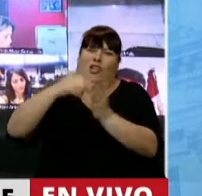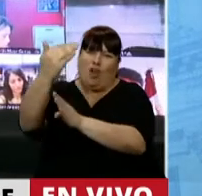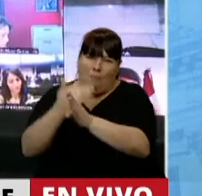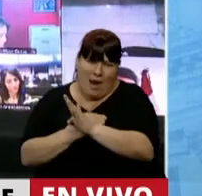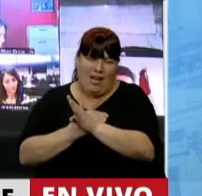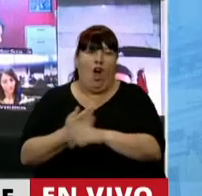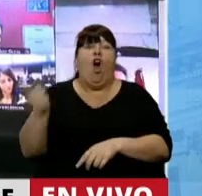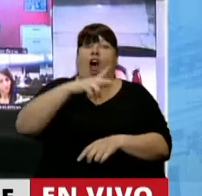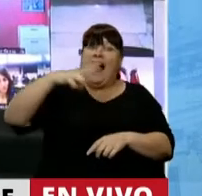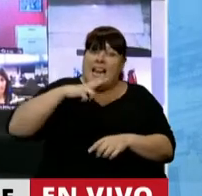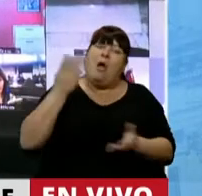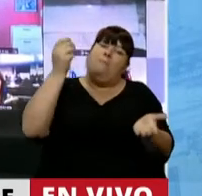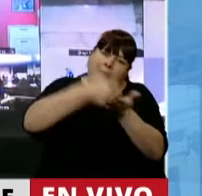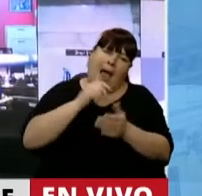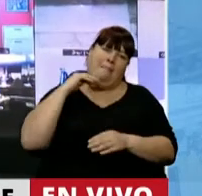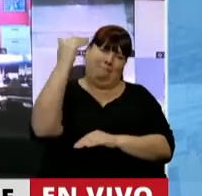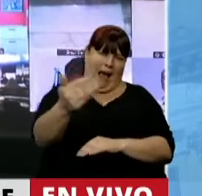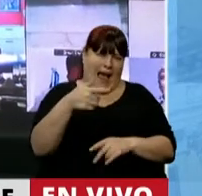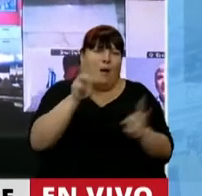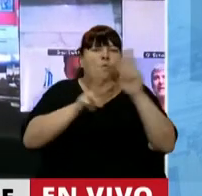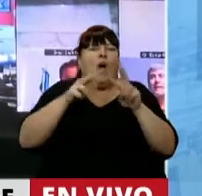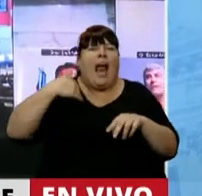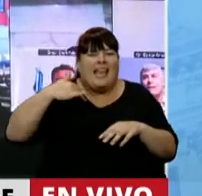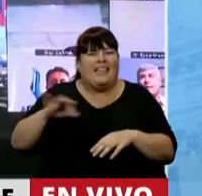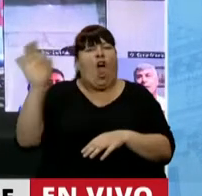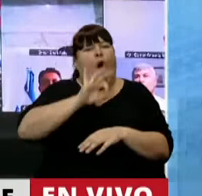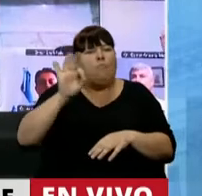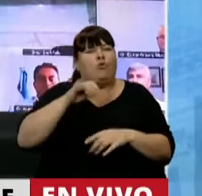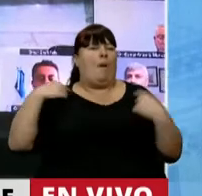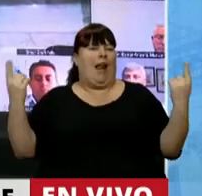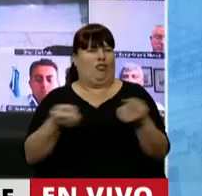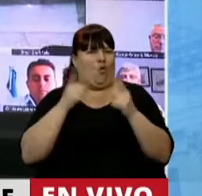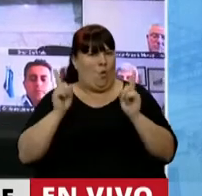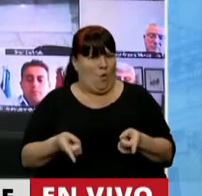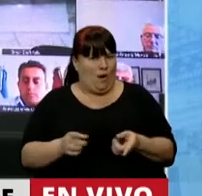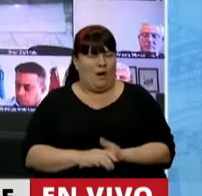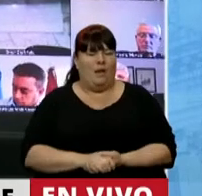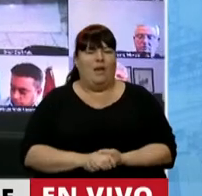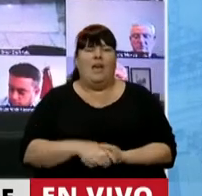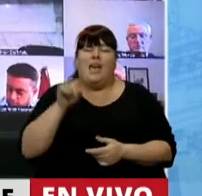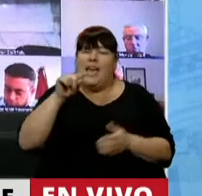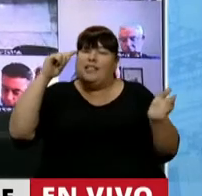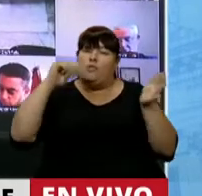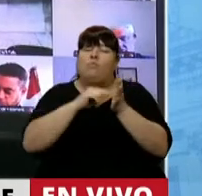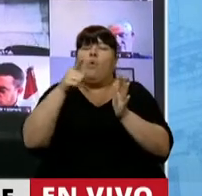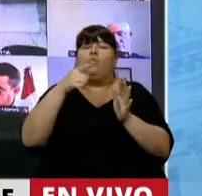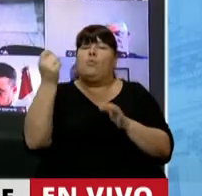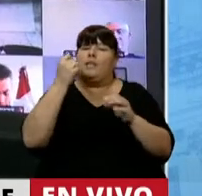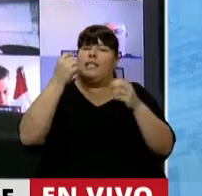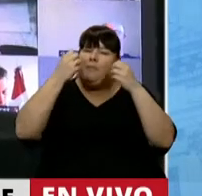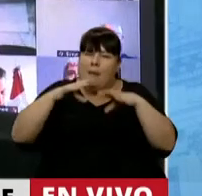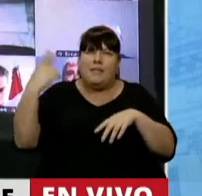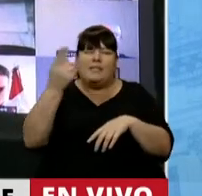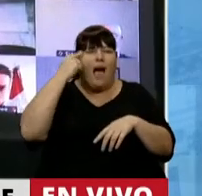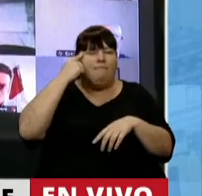que tienen más puedan pagar más en área de construir un país con oportunidades para todos. Este es otro punto de partida que tenemos que